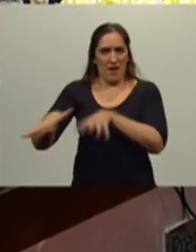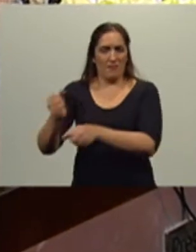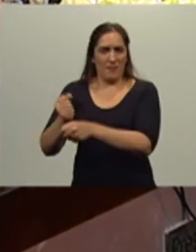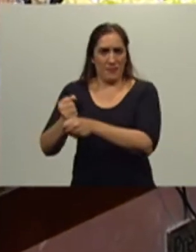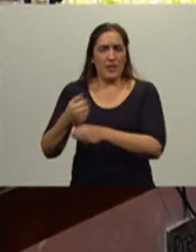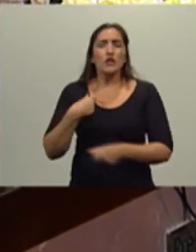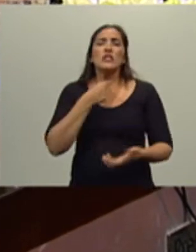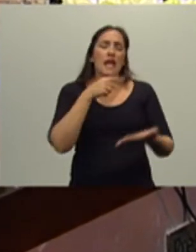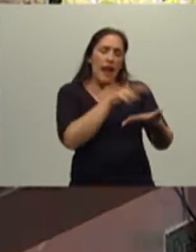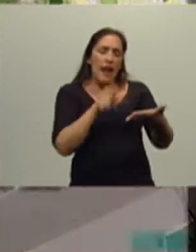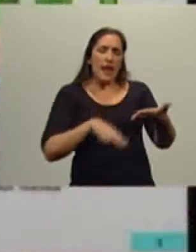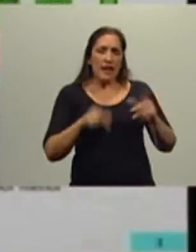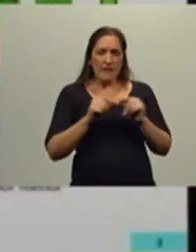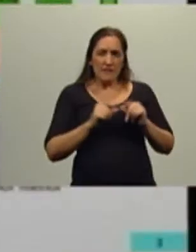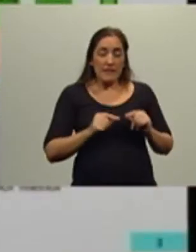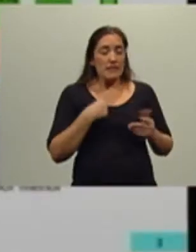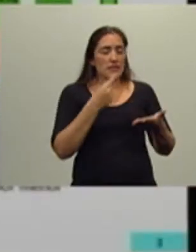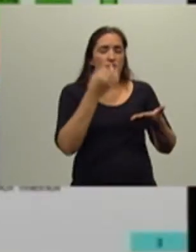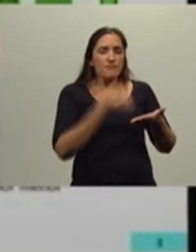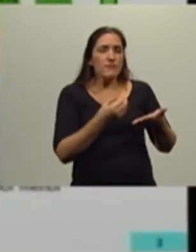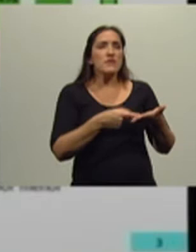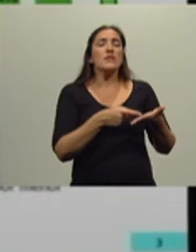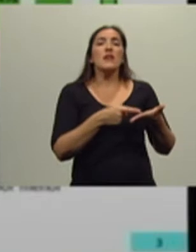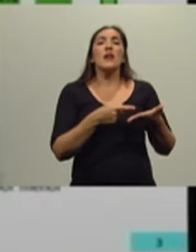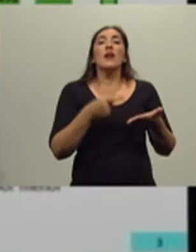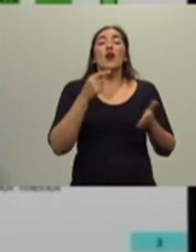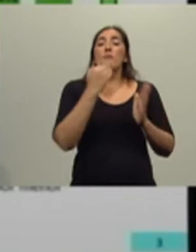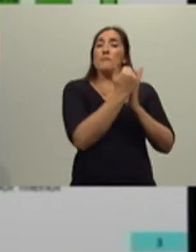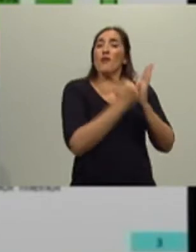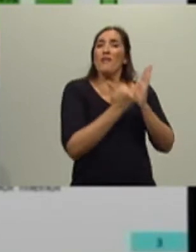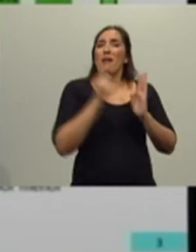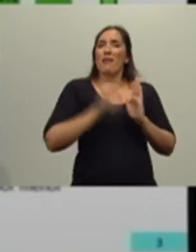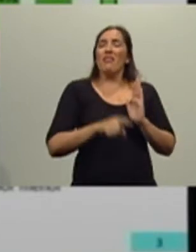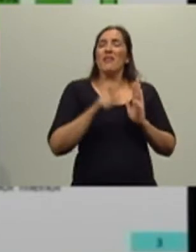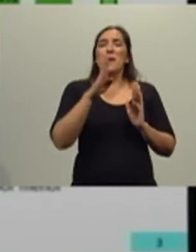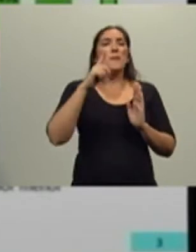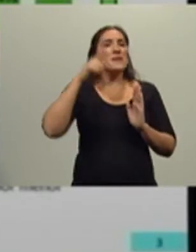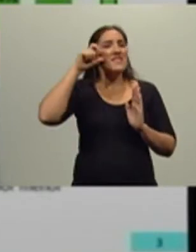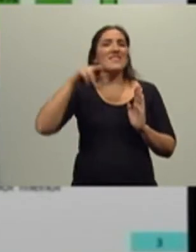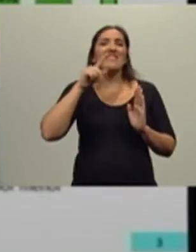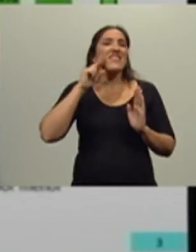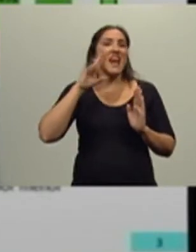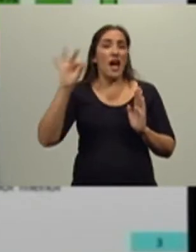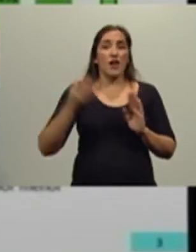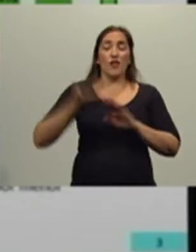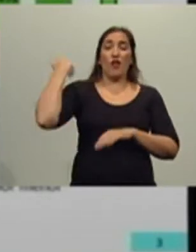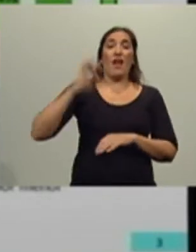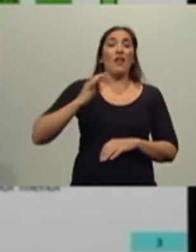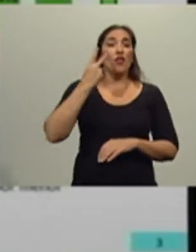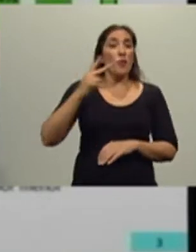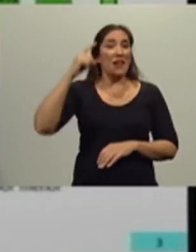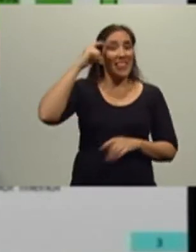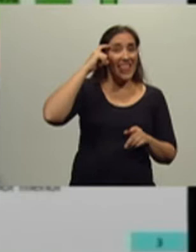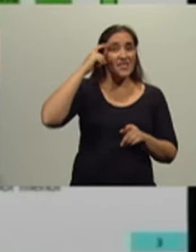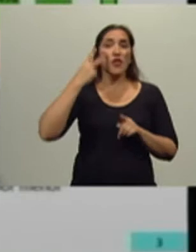equivocarme, programa de financiamiento productivo del Bicentenario por el cual colocamos en el mercado entre el año 2010 y